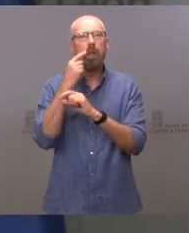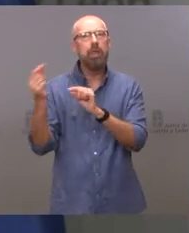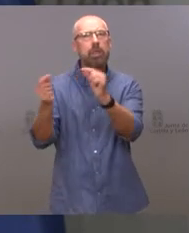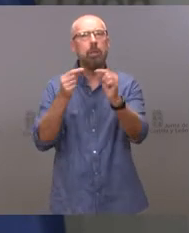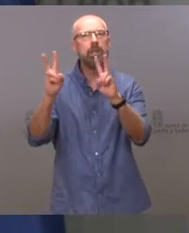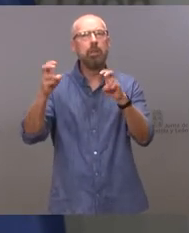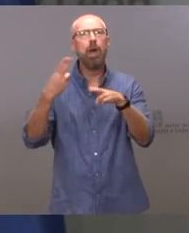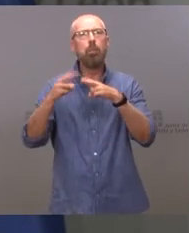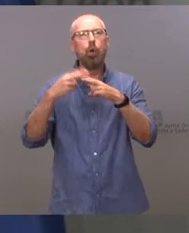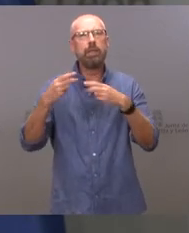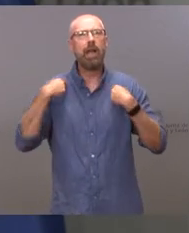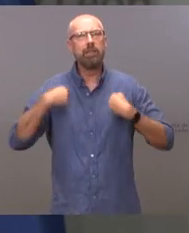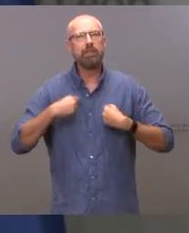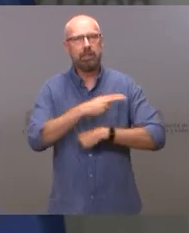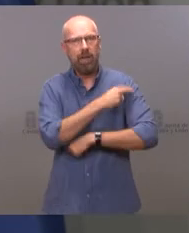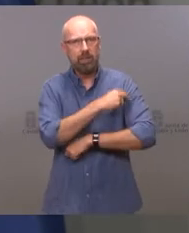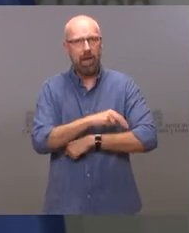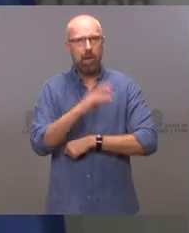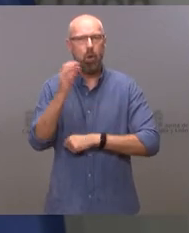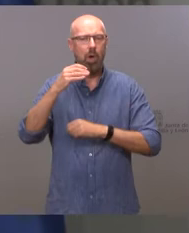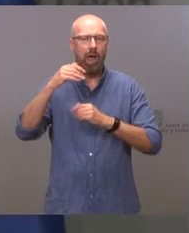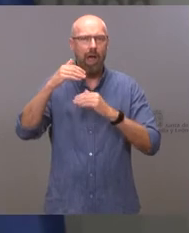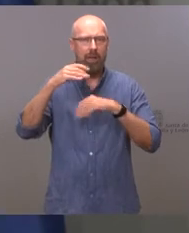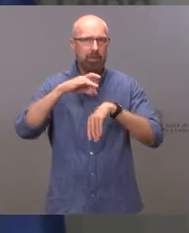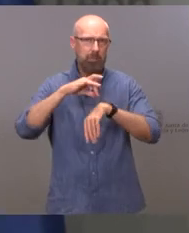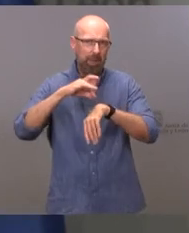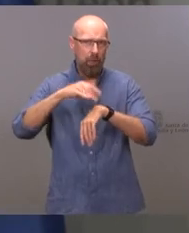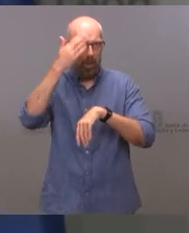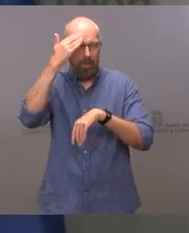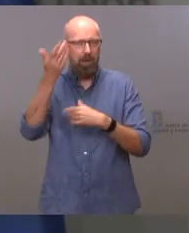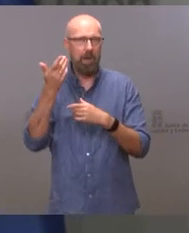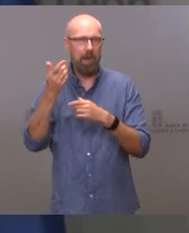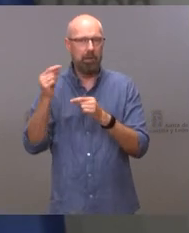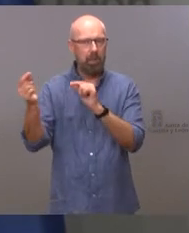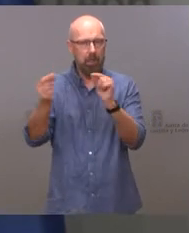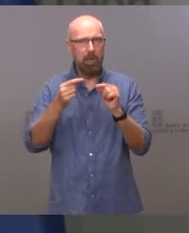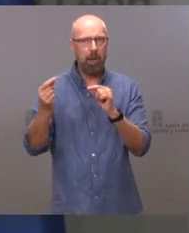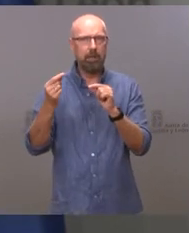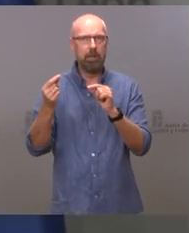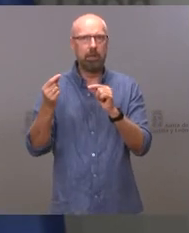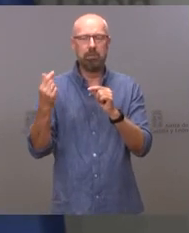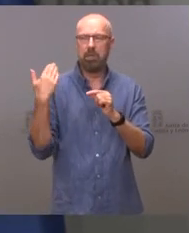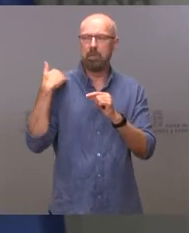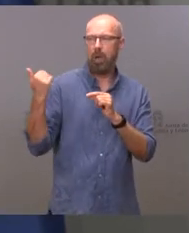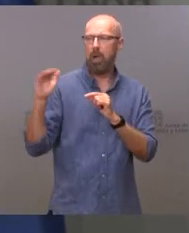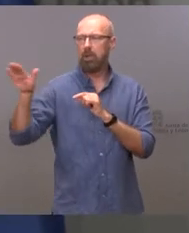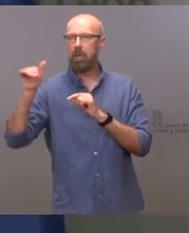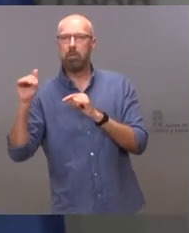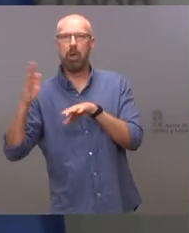y la atención primaria entre quienes representan las diferentes opciones.